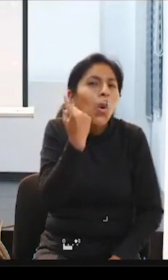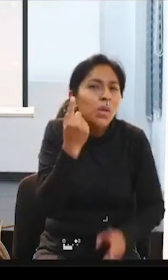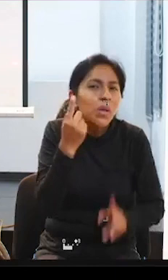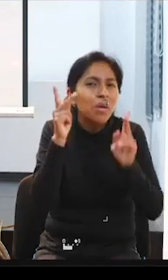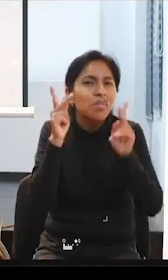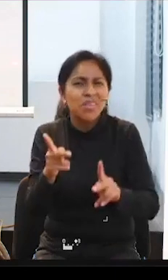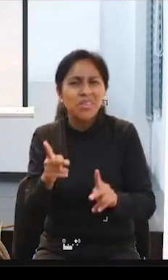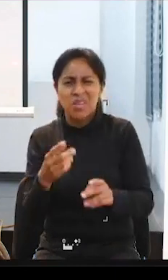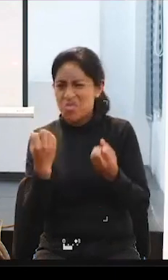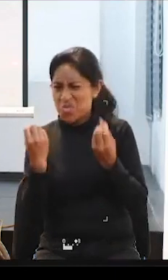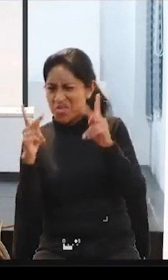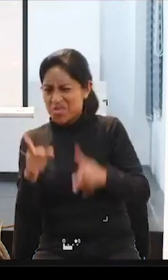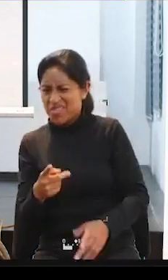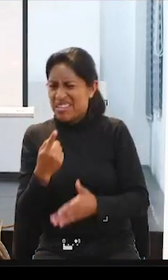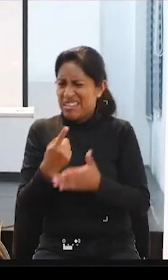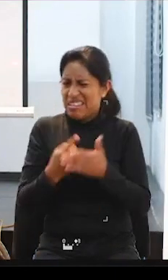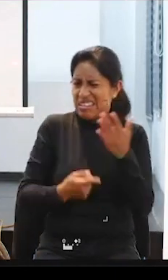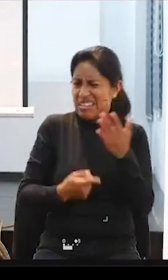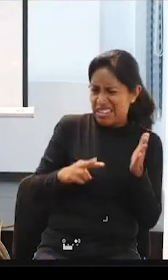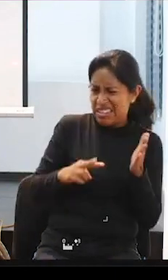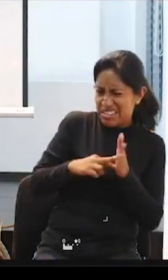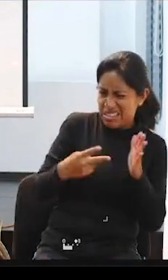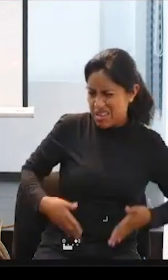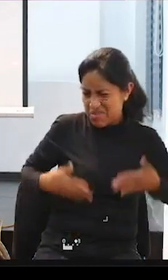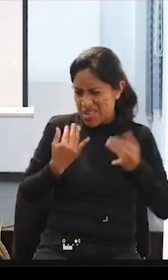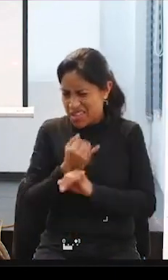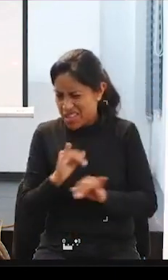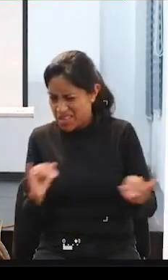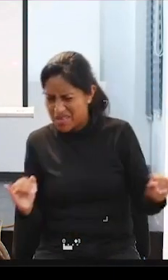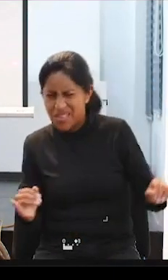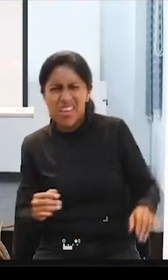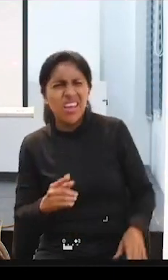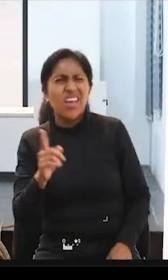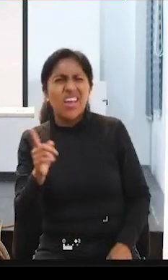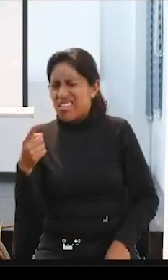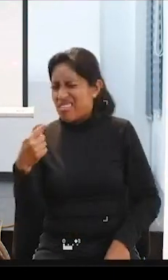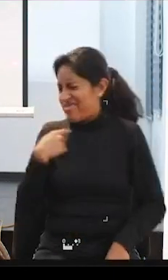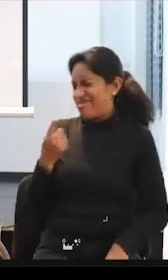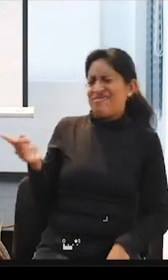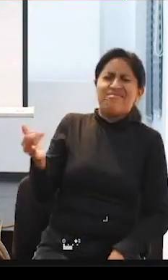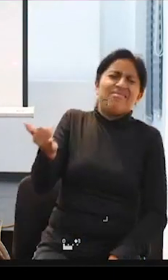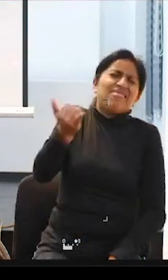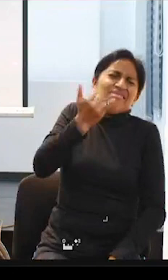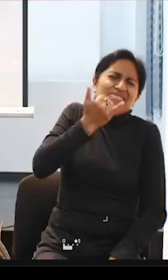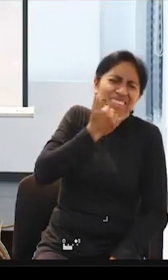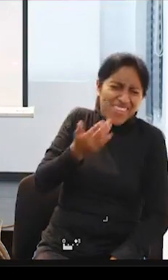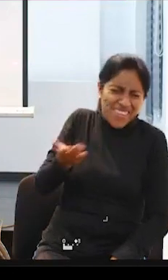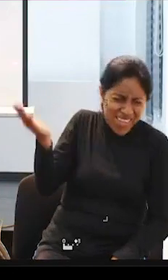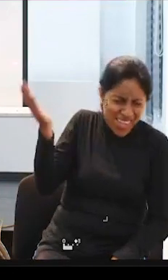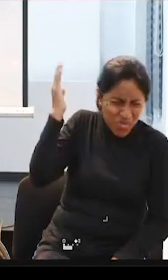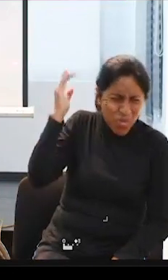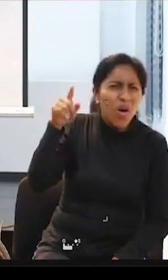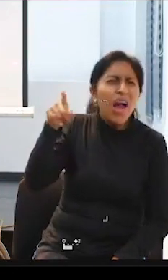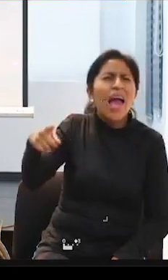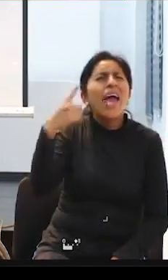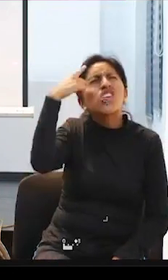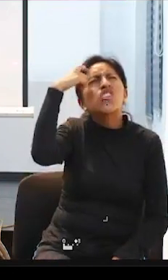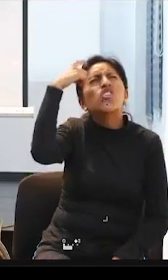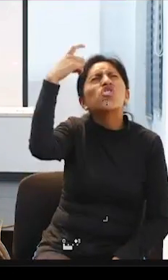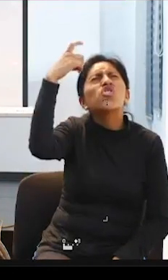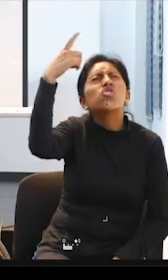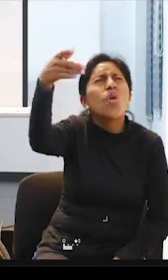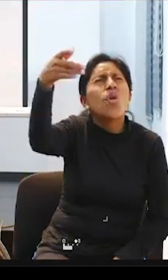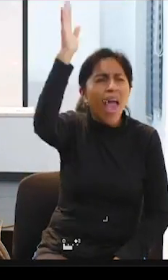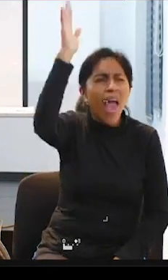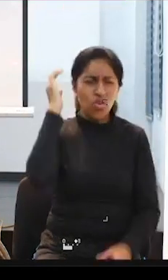discapacidad. Y mucha gente me decía, qué feliz aquí en Bolivia no va a dar, es una utopía. En Japón